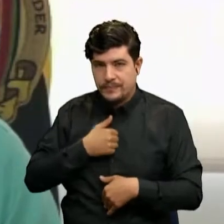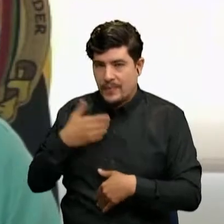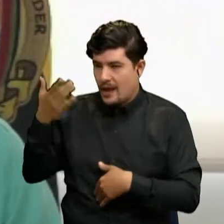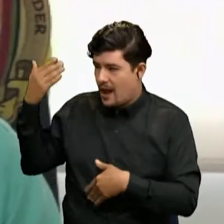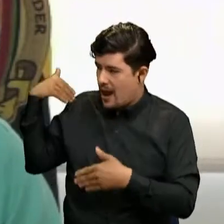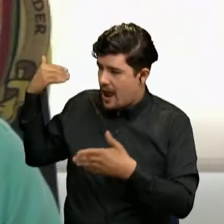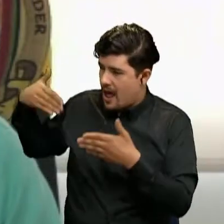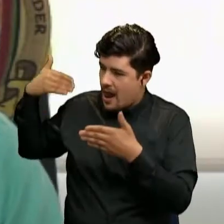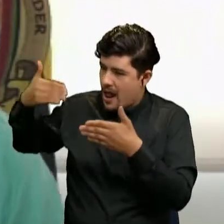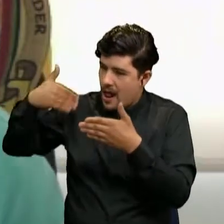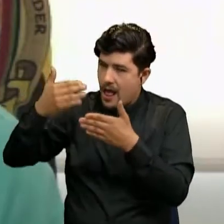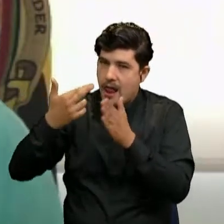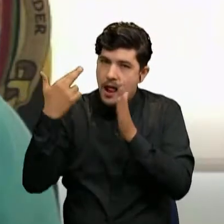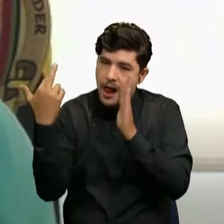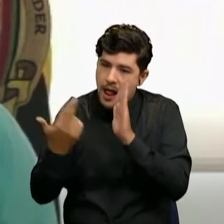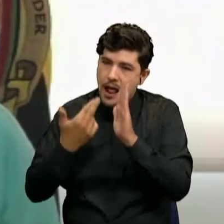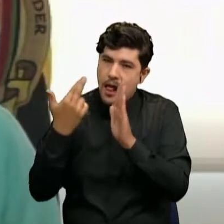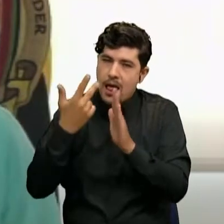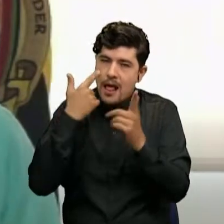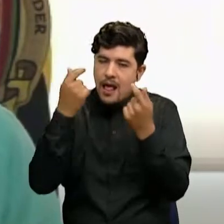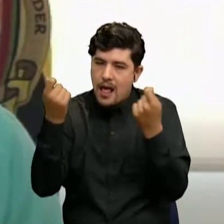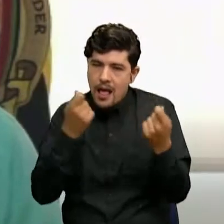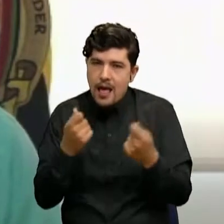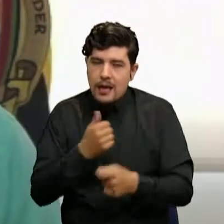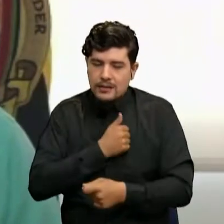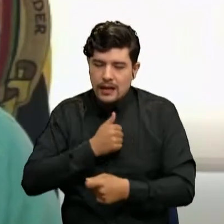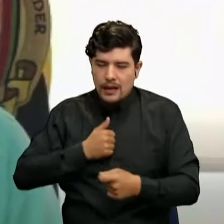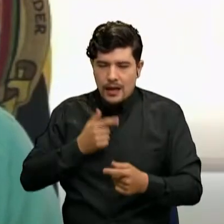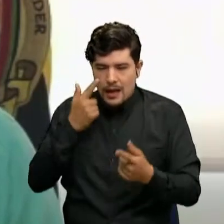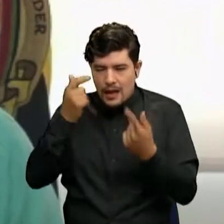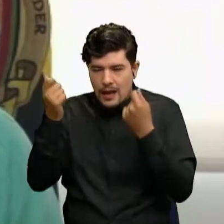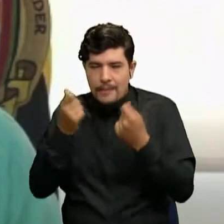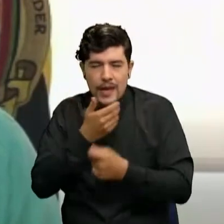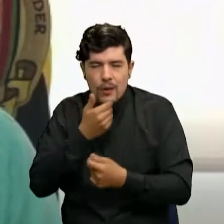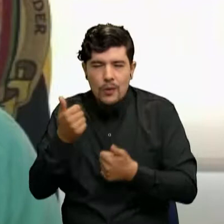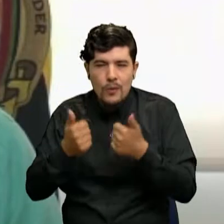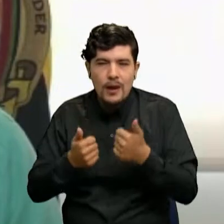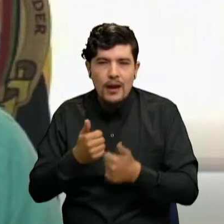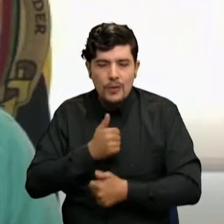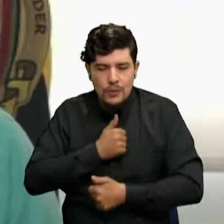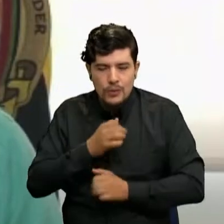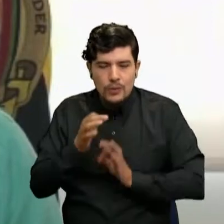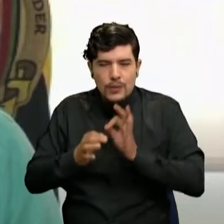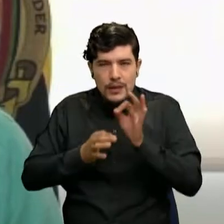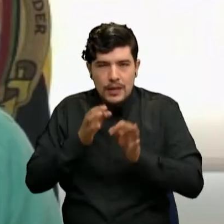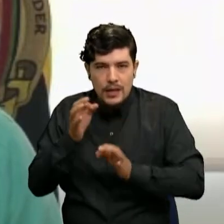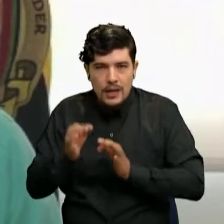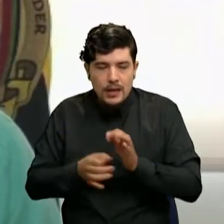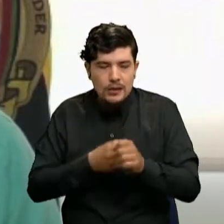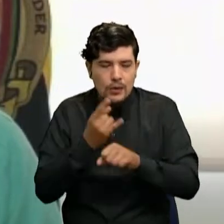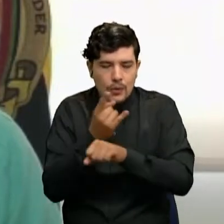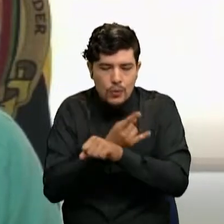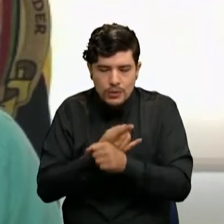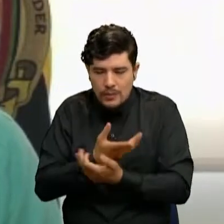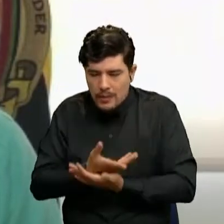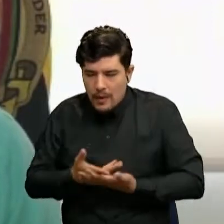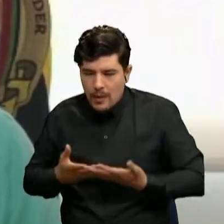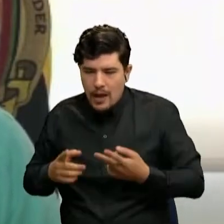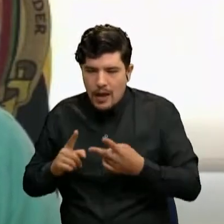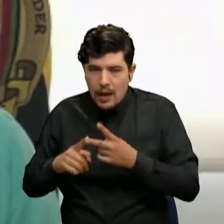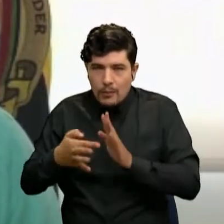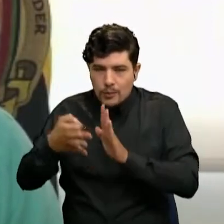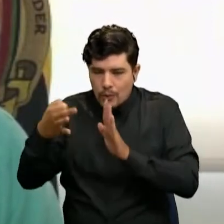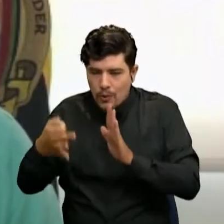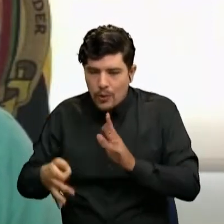reiterando, de que hoy la mejor estrategia es el autocuidado, usar los elementos de protección, los protocolos, los aforos,